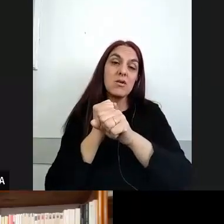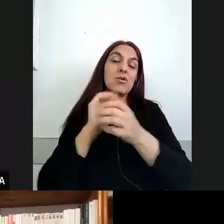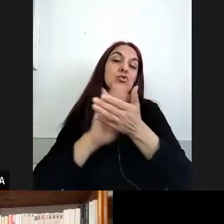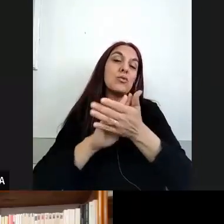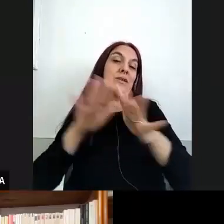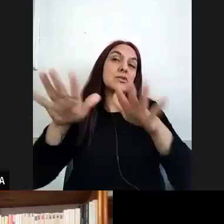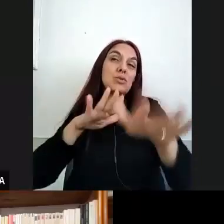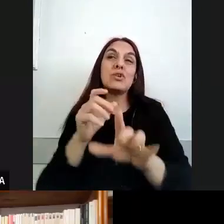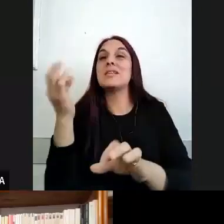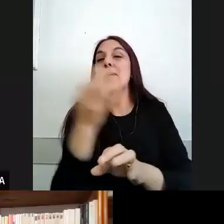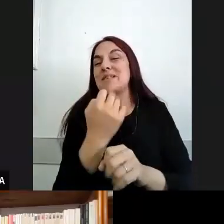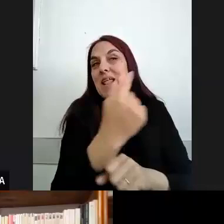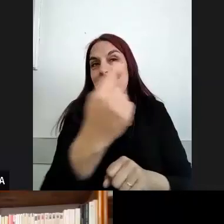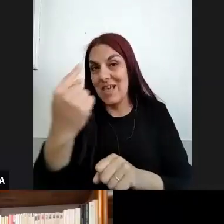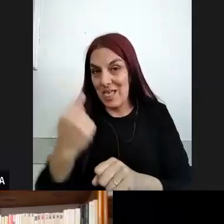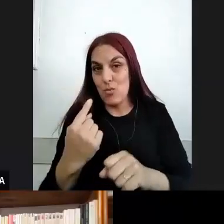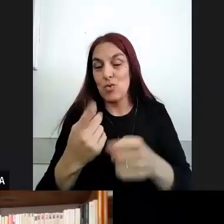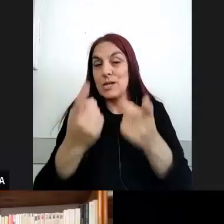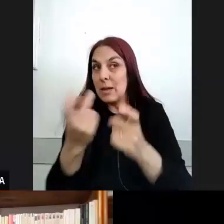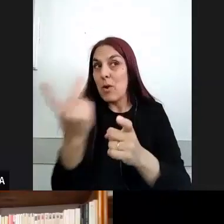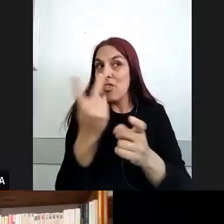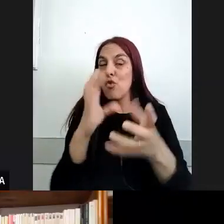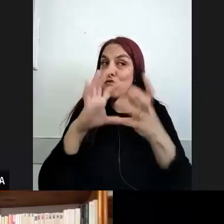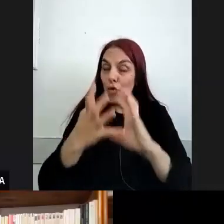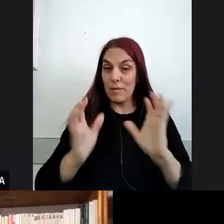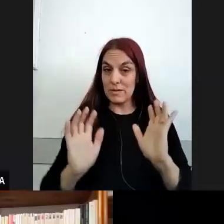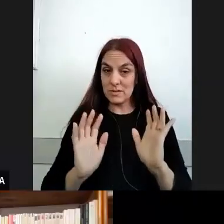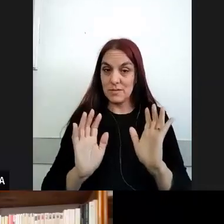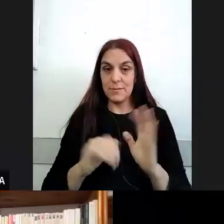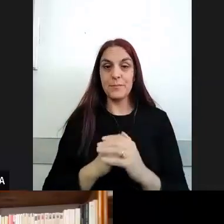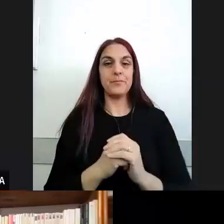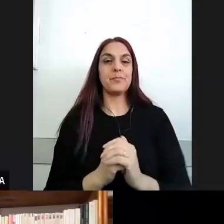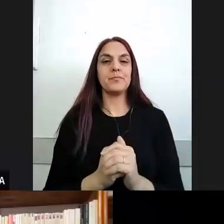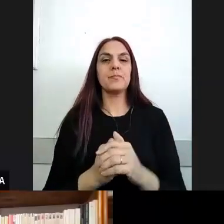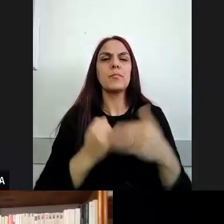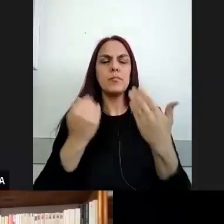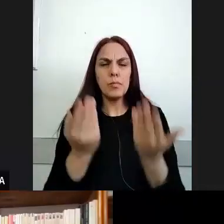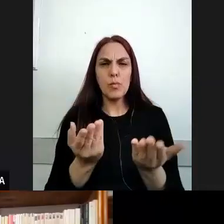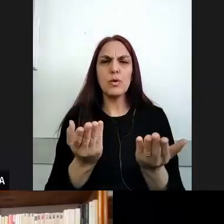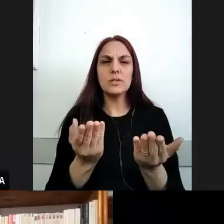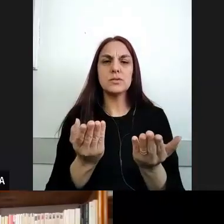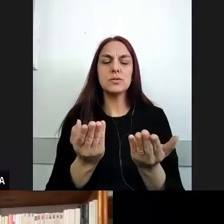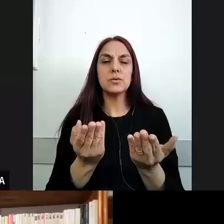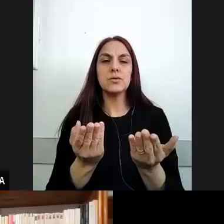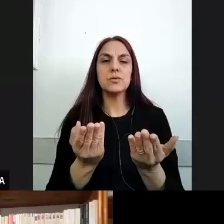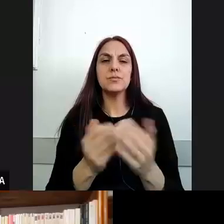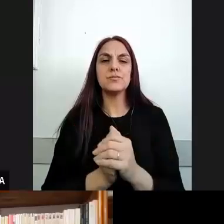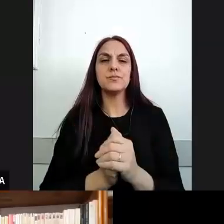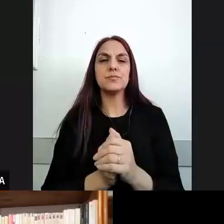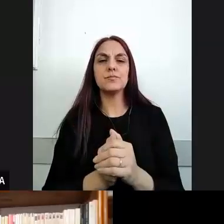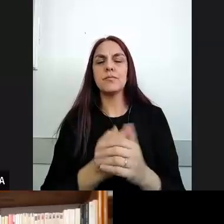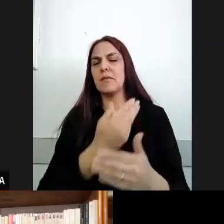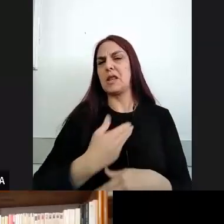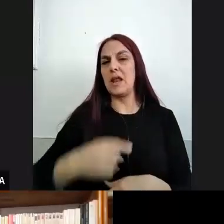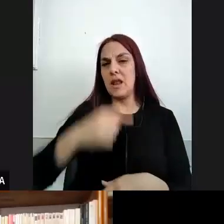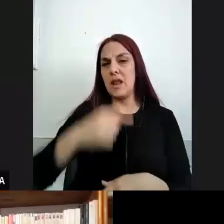situaciones particulares para nosotros realmente la cuestión de de cómo en esferas estatales y sobre